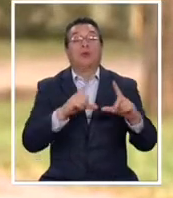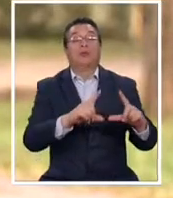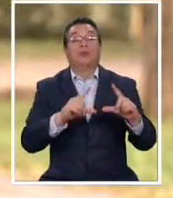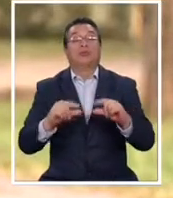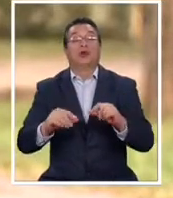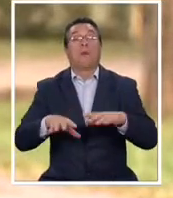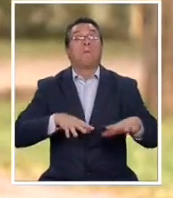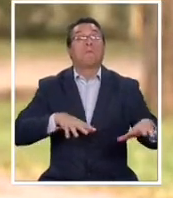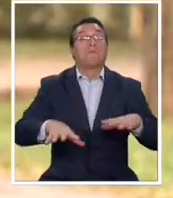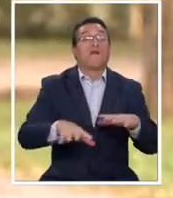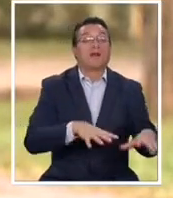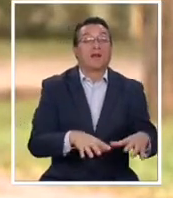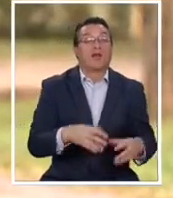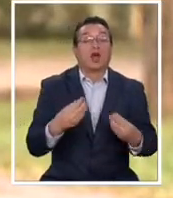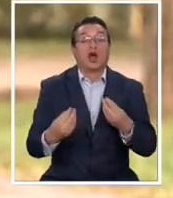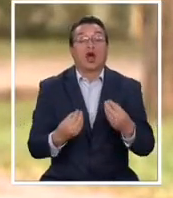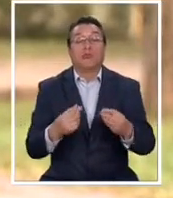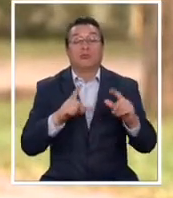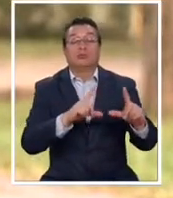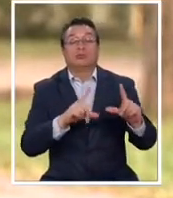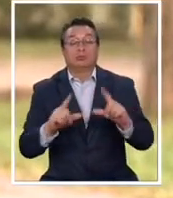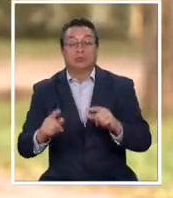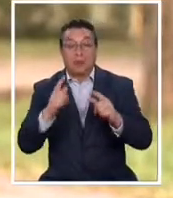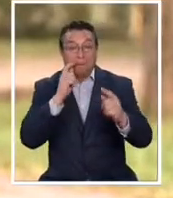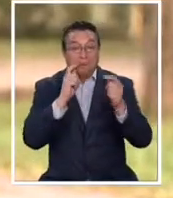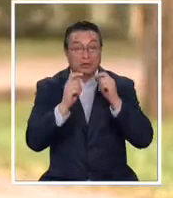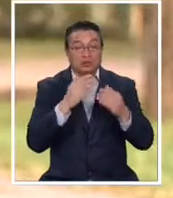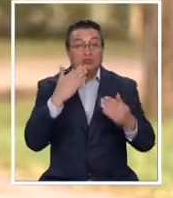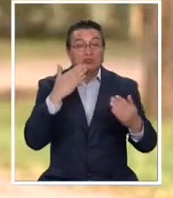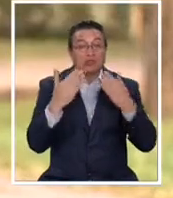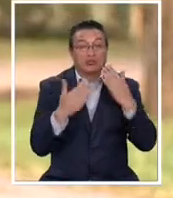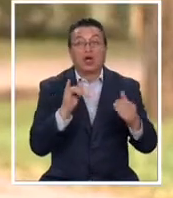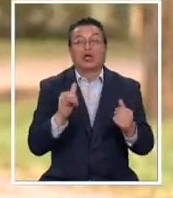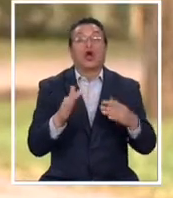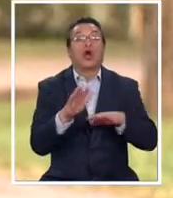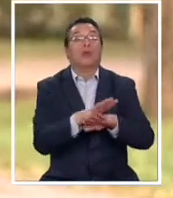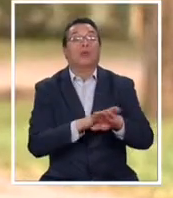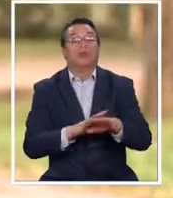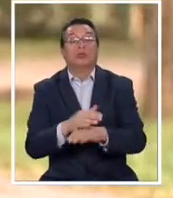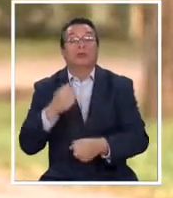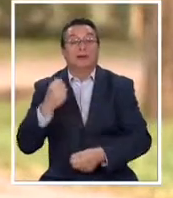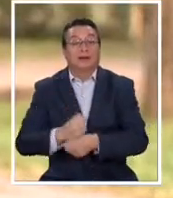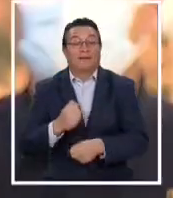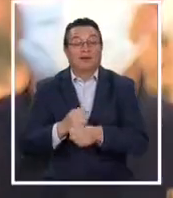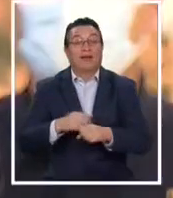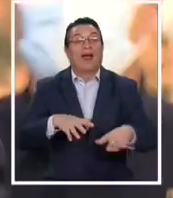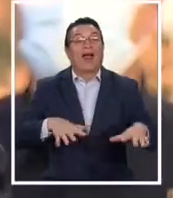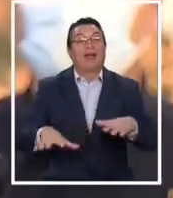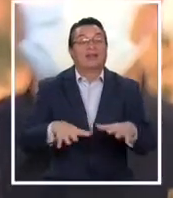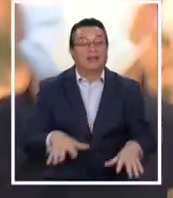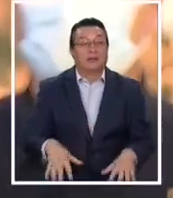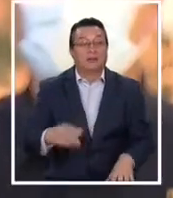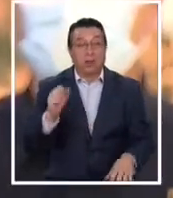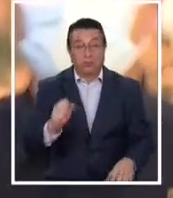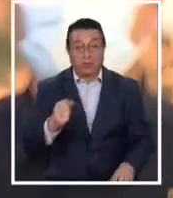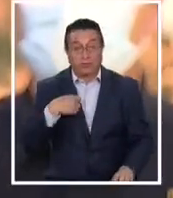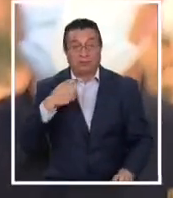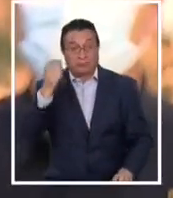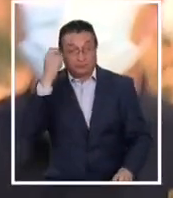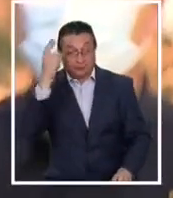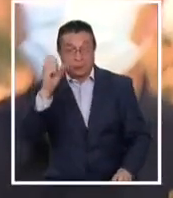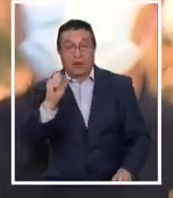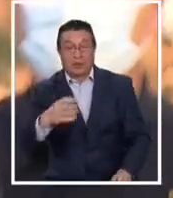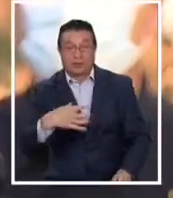movilidad, cómo disminuimos los riesgos de contagio y cómo protegemos el empleo y la actividad. Uno puede comprender, uno puede